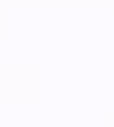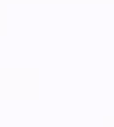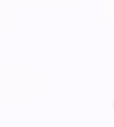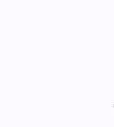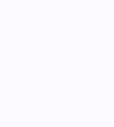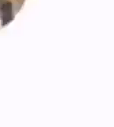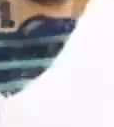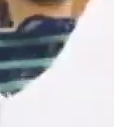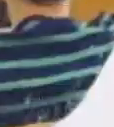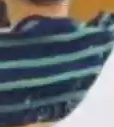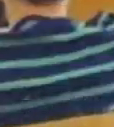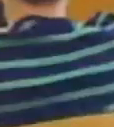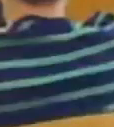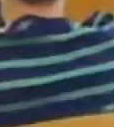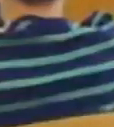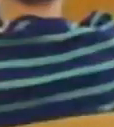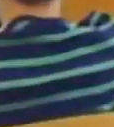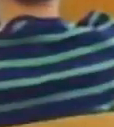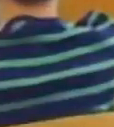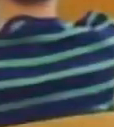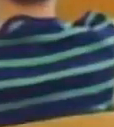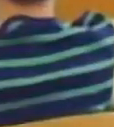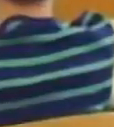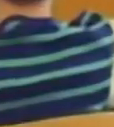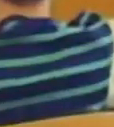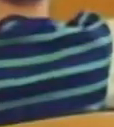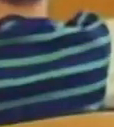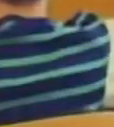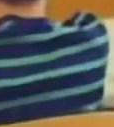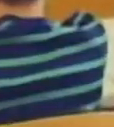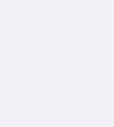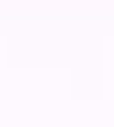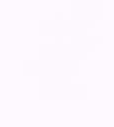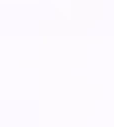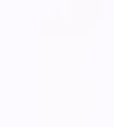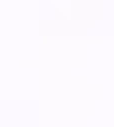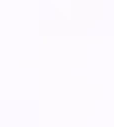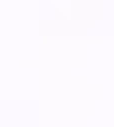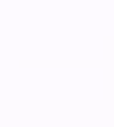A continuación, Comunicación y Lenguaje, Segundo Básico.